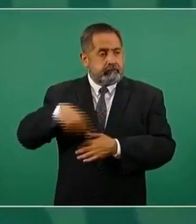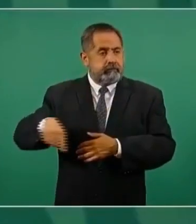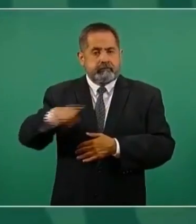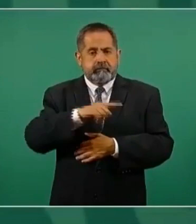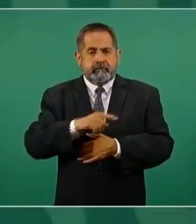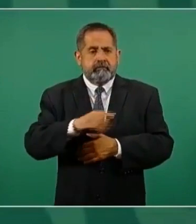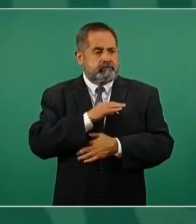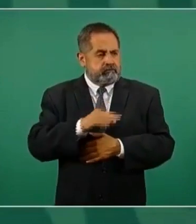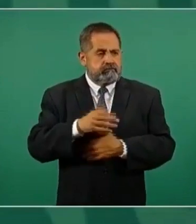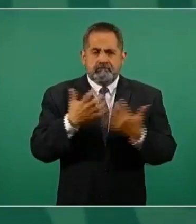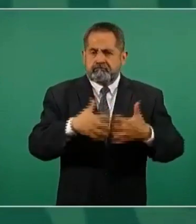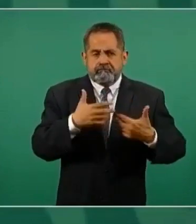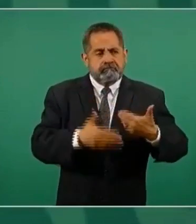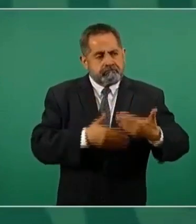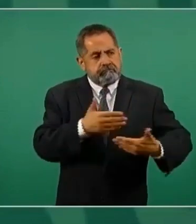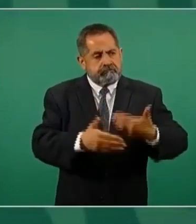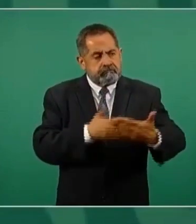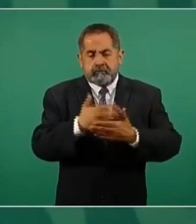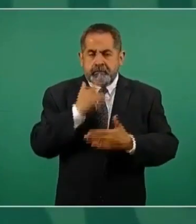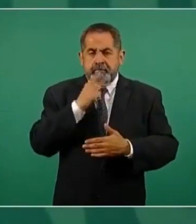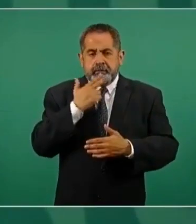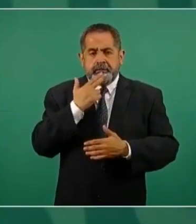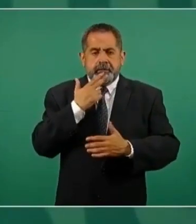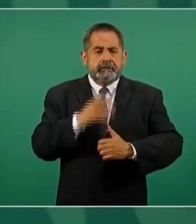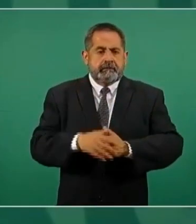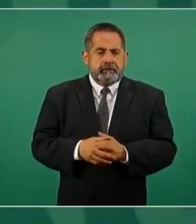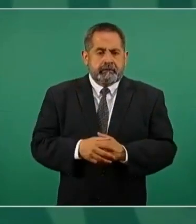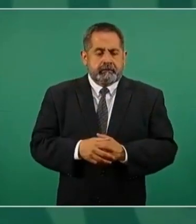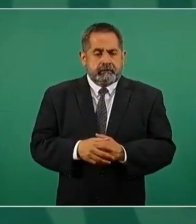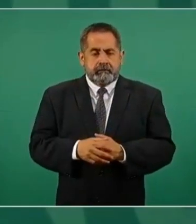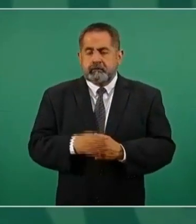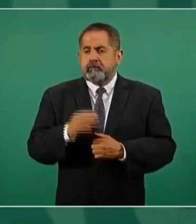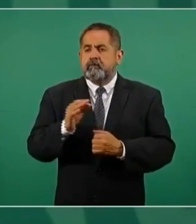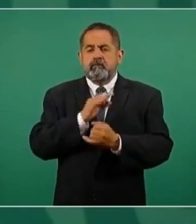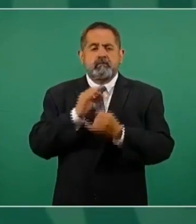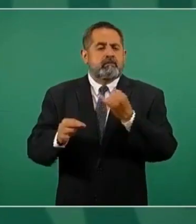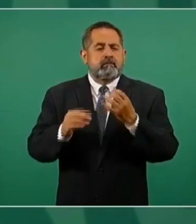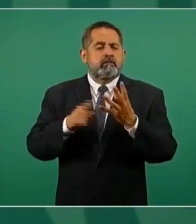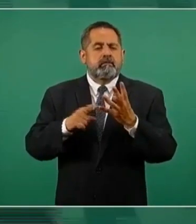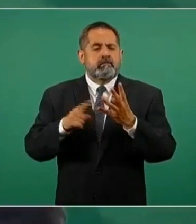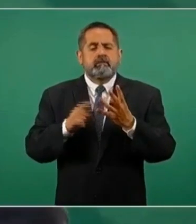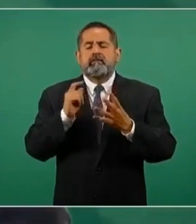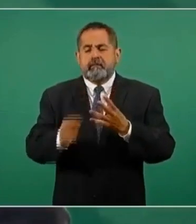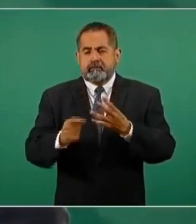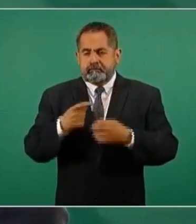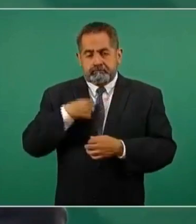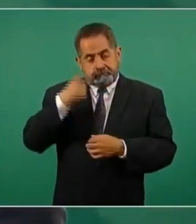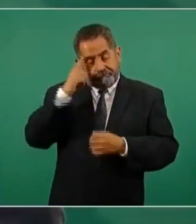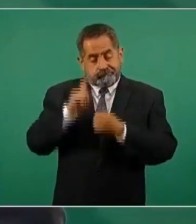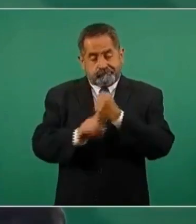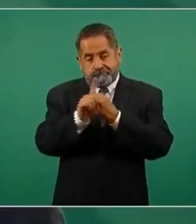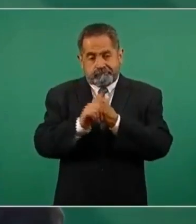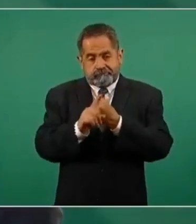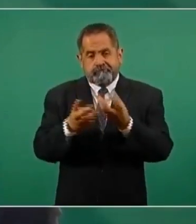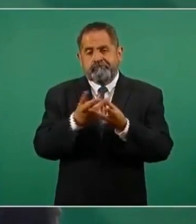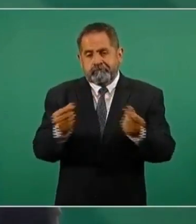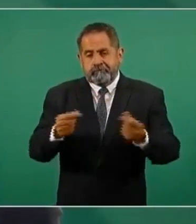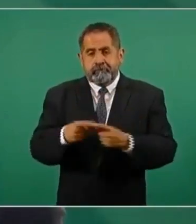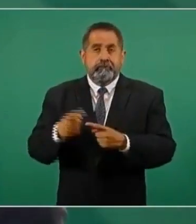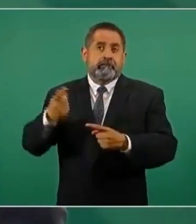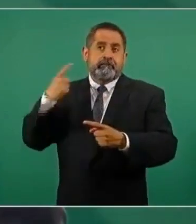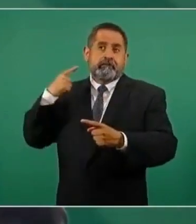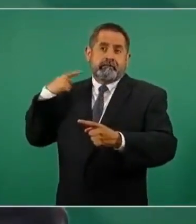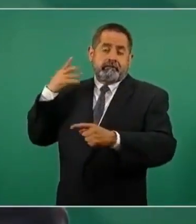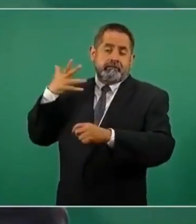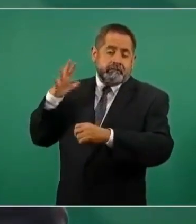mantengan su productividad. Y vamos, por último, a solucionar un problema que tenía decenas de